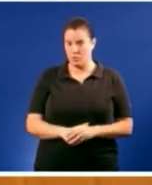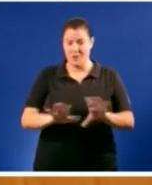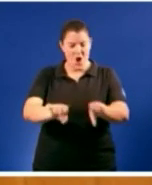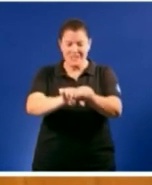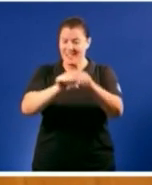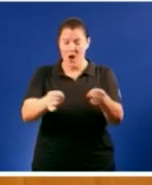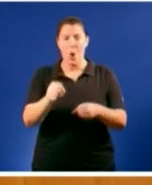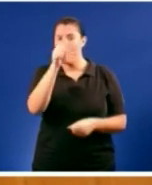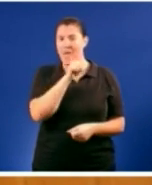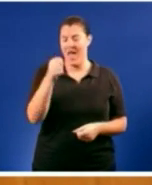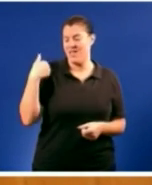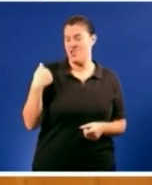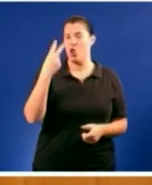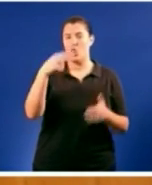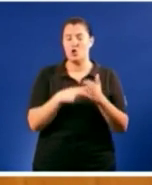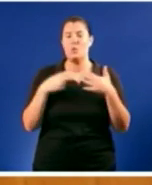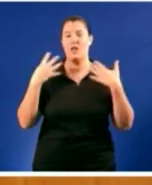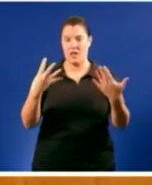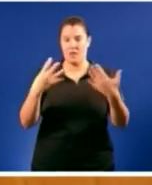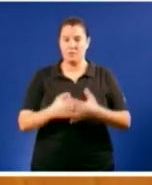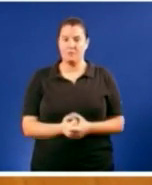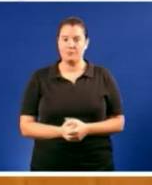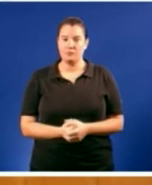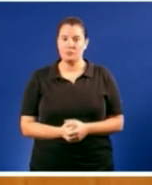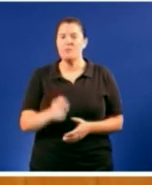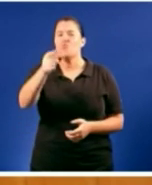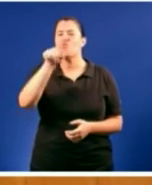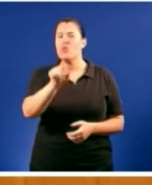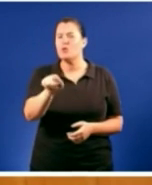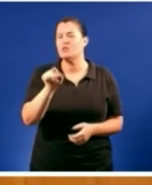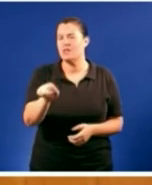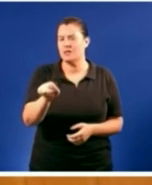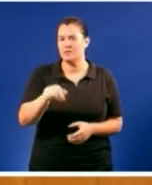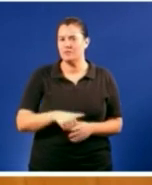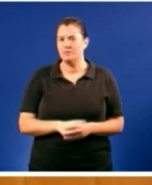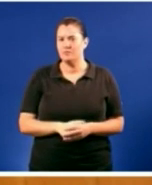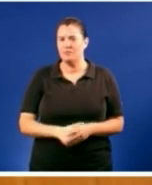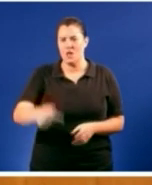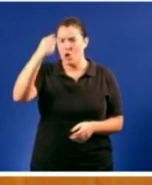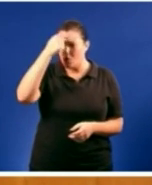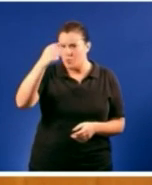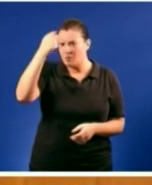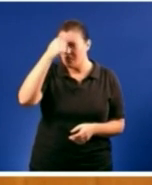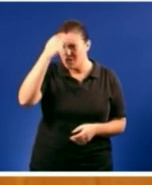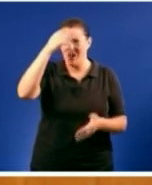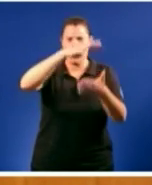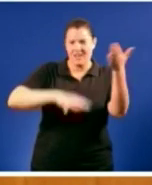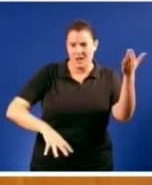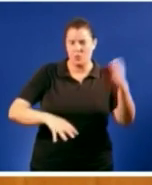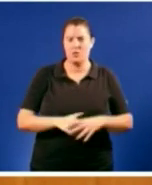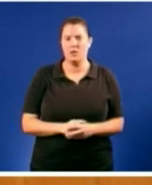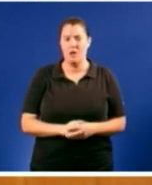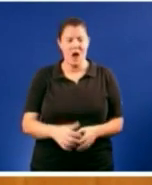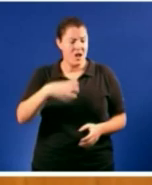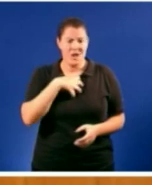en el 2010, concluí Pérez Rollo. E vostede tan obsesionado con Catalunya e